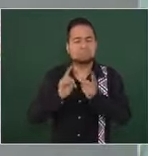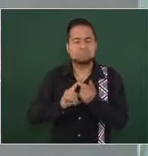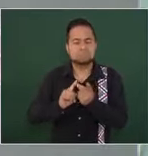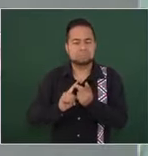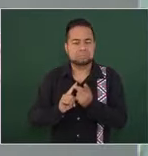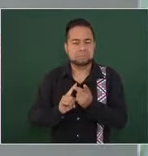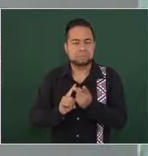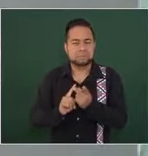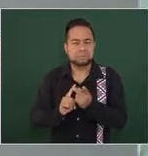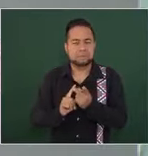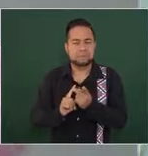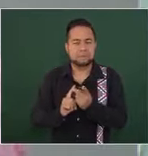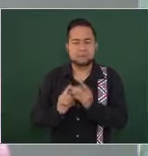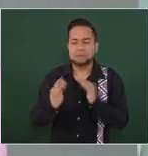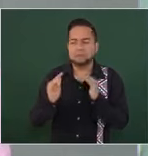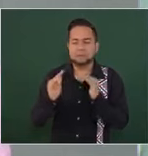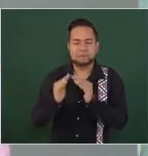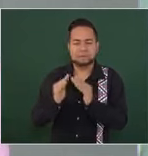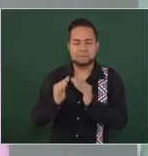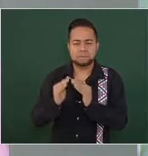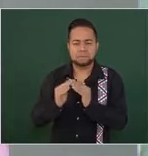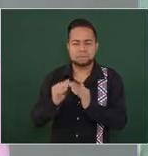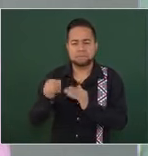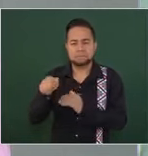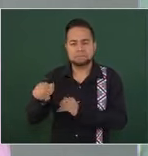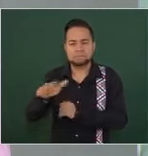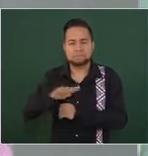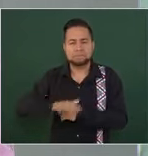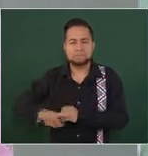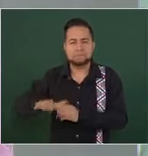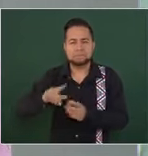la residencia la intendencia